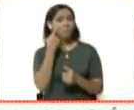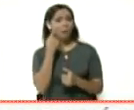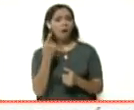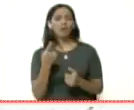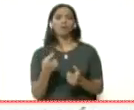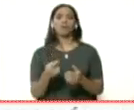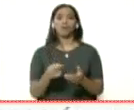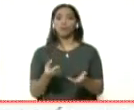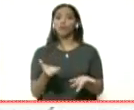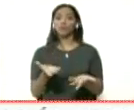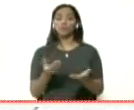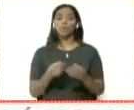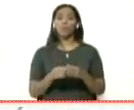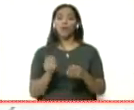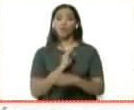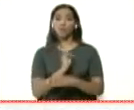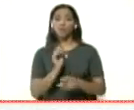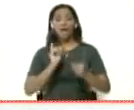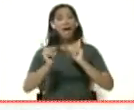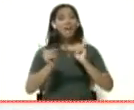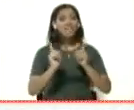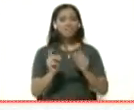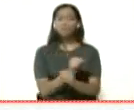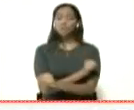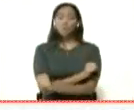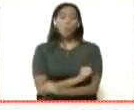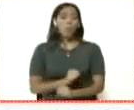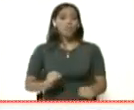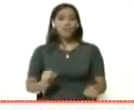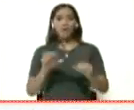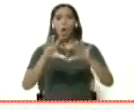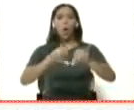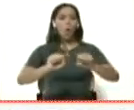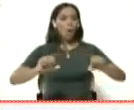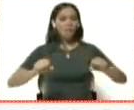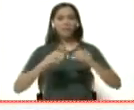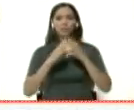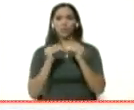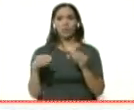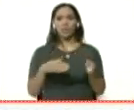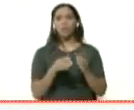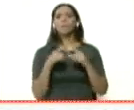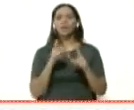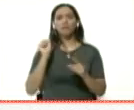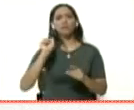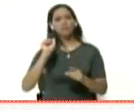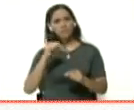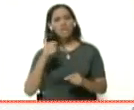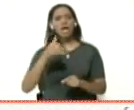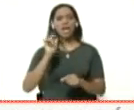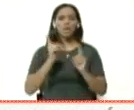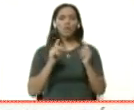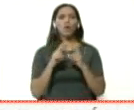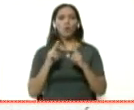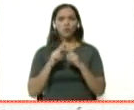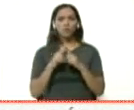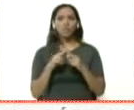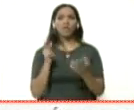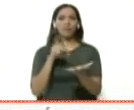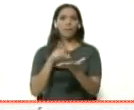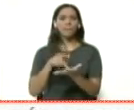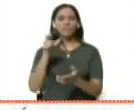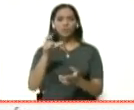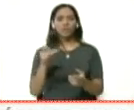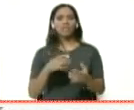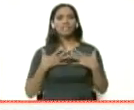extensa de las fronteras, a veces es casi que imposible dominar todas las trochas, pero sí hay unas que son las más conocidas, y ahí va a estar personal